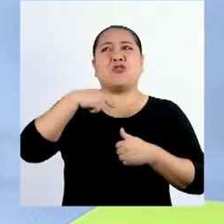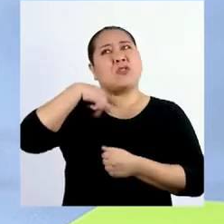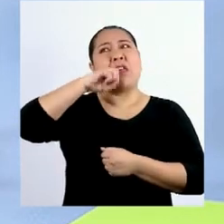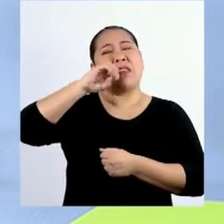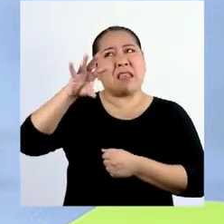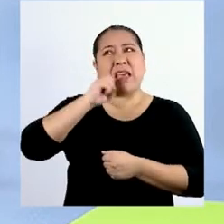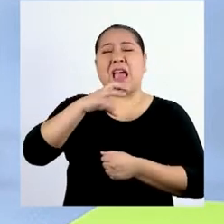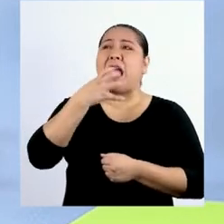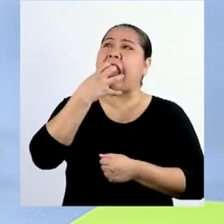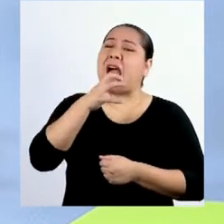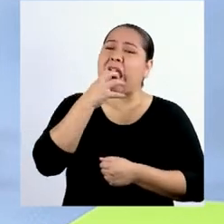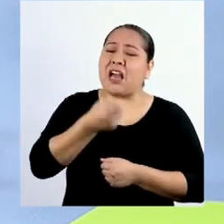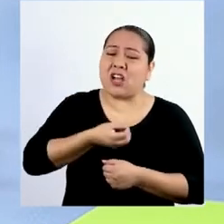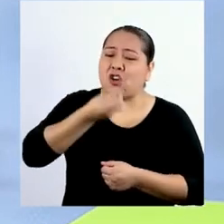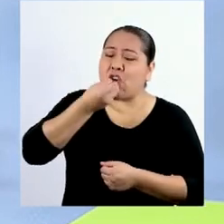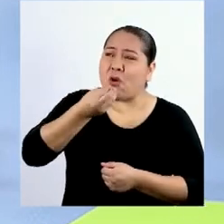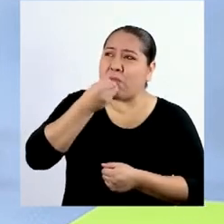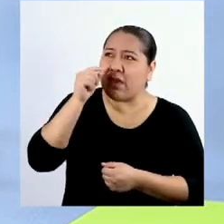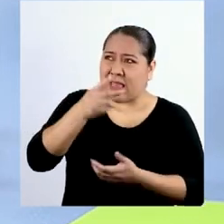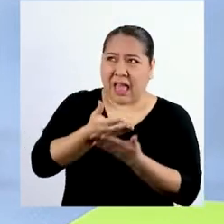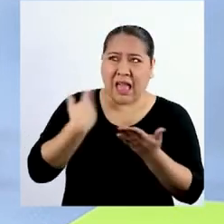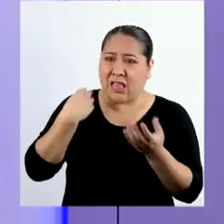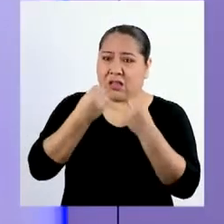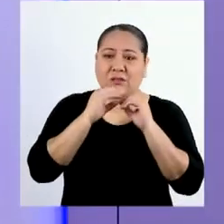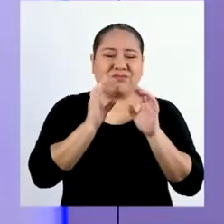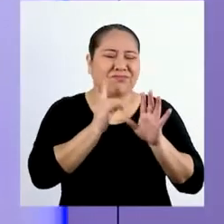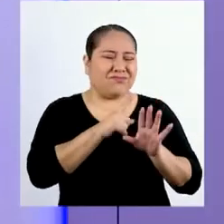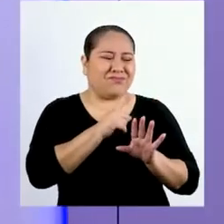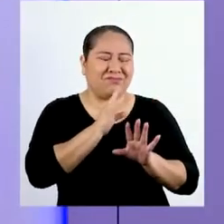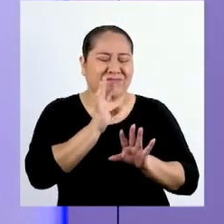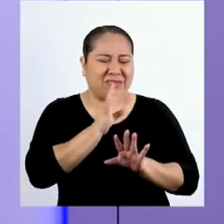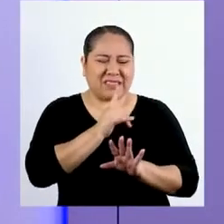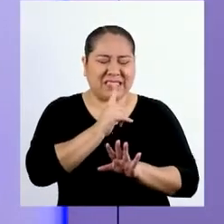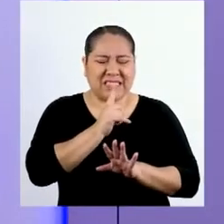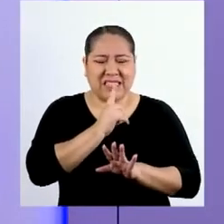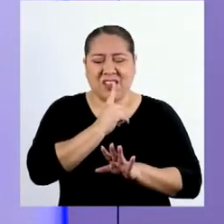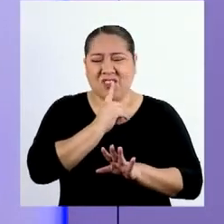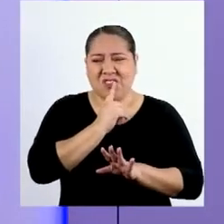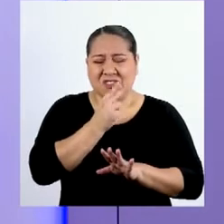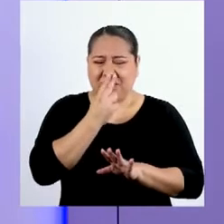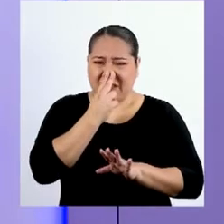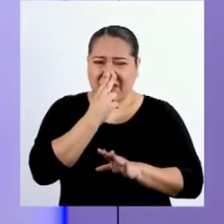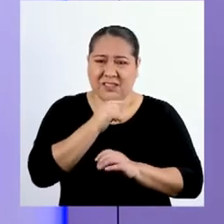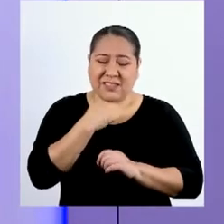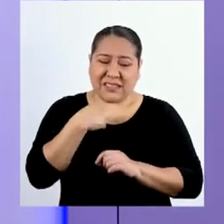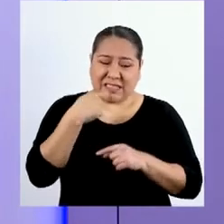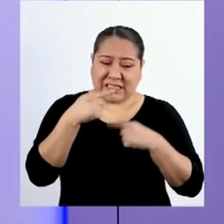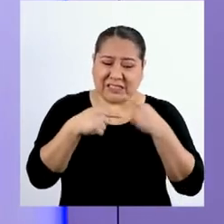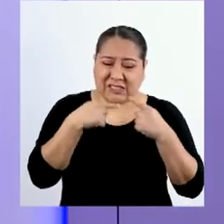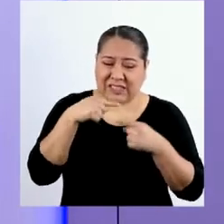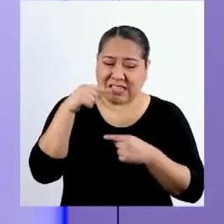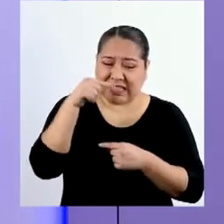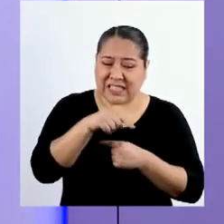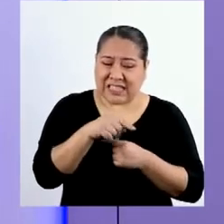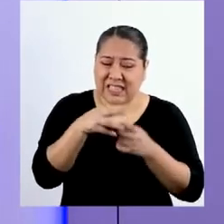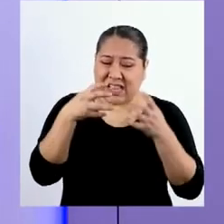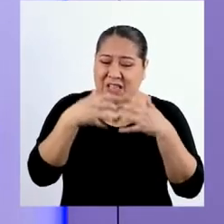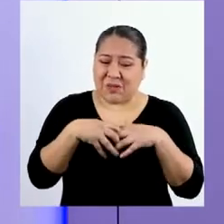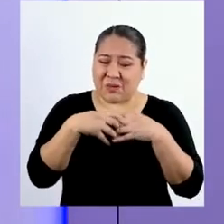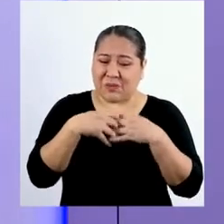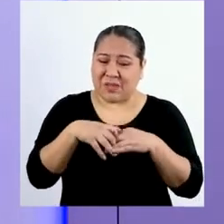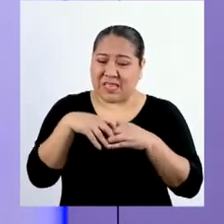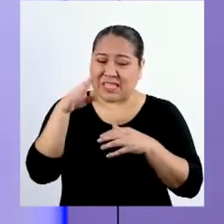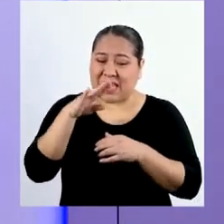Te dije que hay que calentar la comida antes de comerla. Eh, no, tocino. Debo contarte algo sobre el